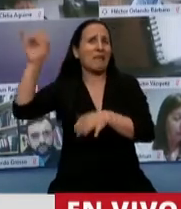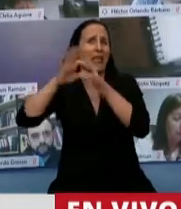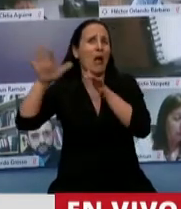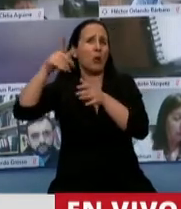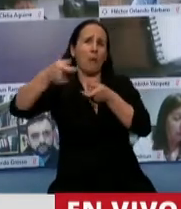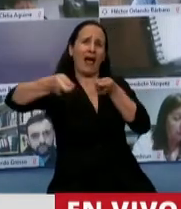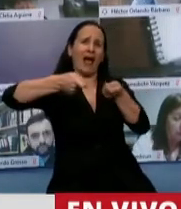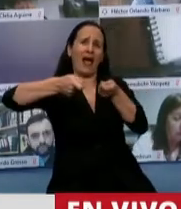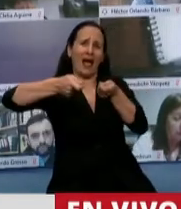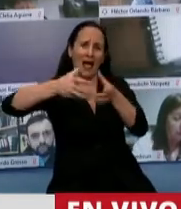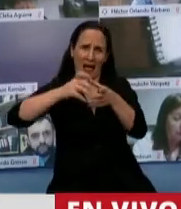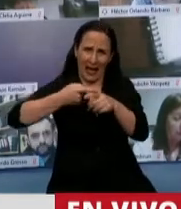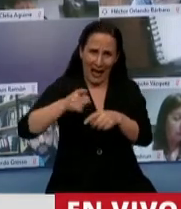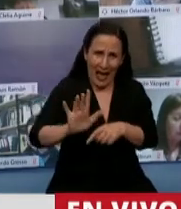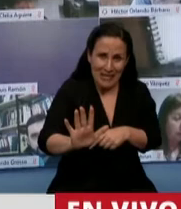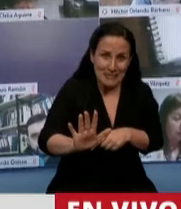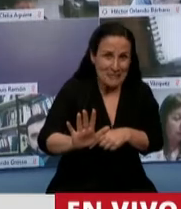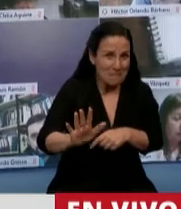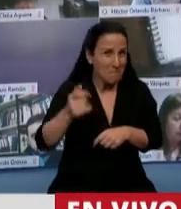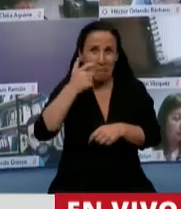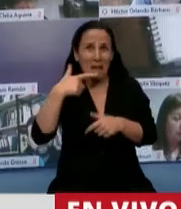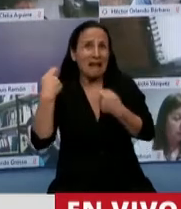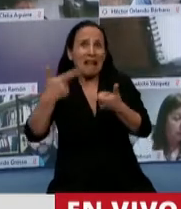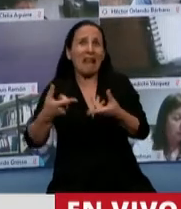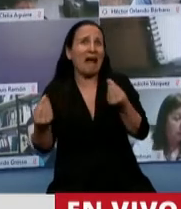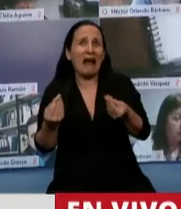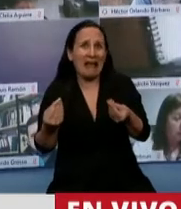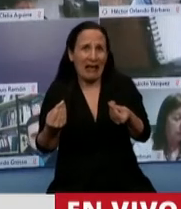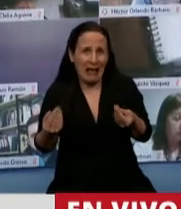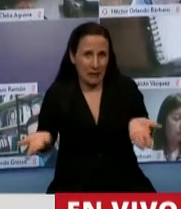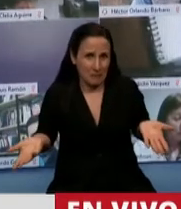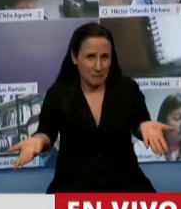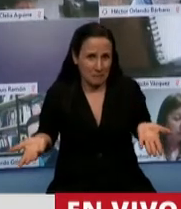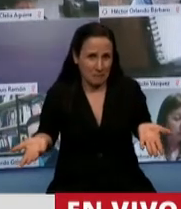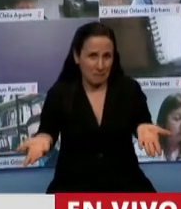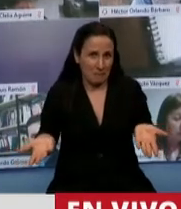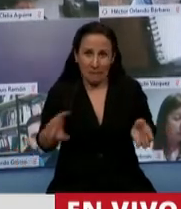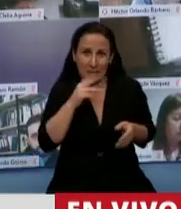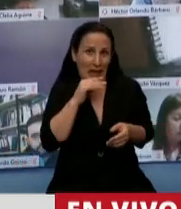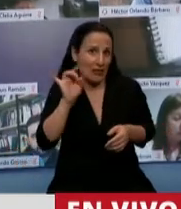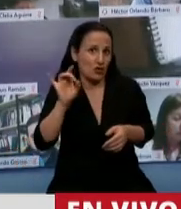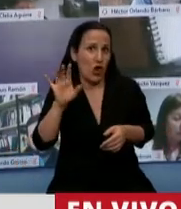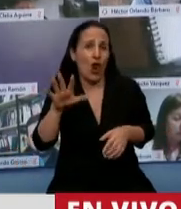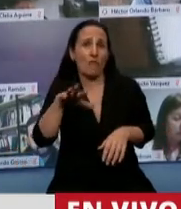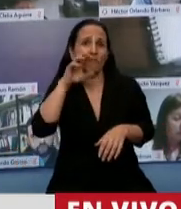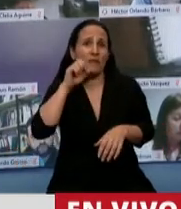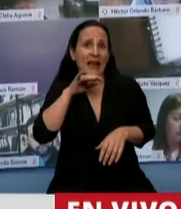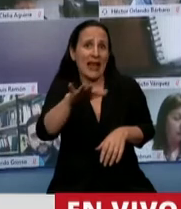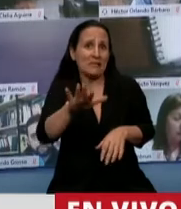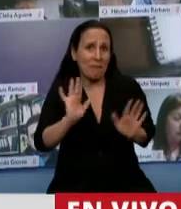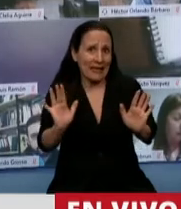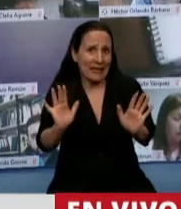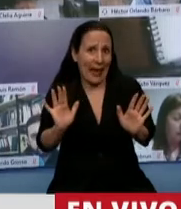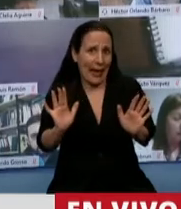a la mayoría del pueblo argentino fue, podríamos decir, aspirar oxígeno y ensalar dióxido de carbono, porque la verdad es no dejó ningún